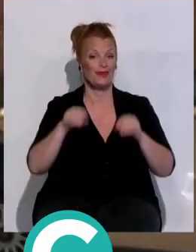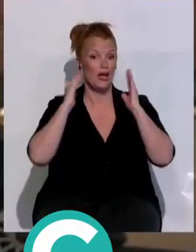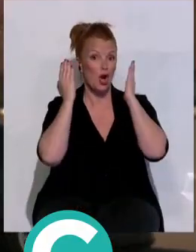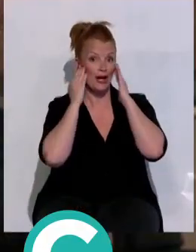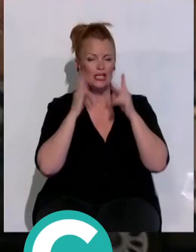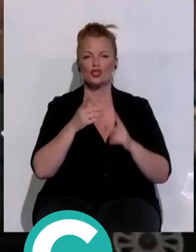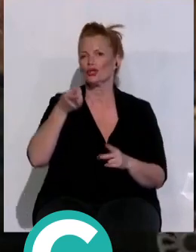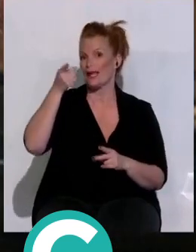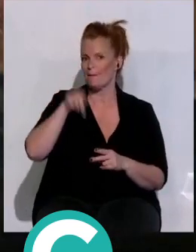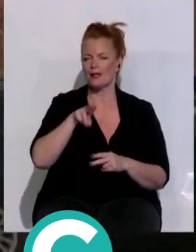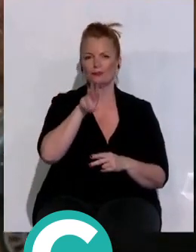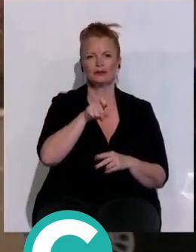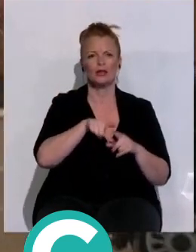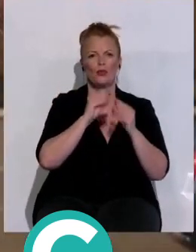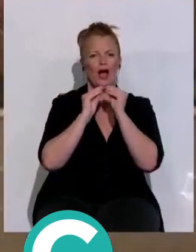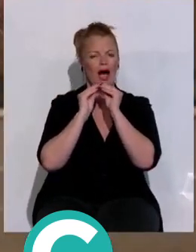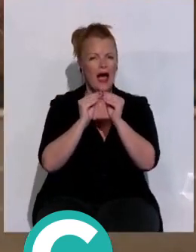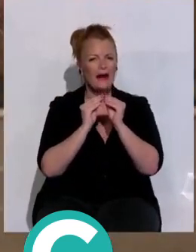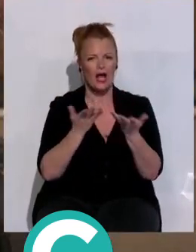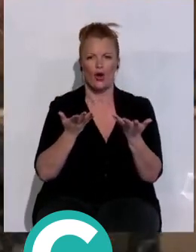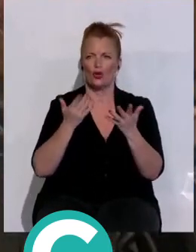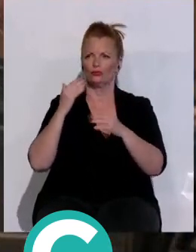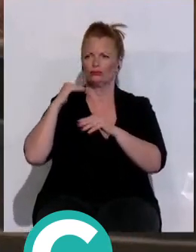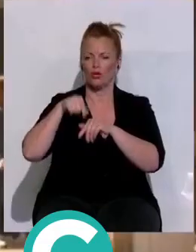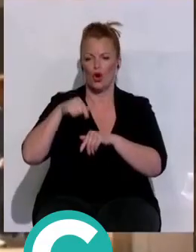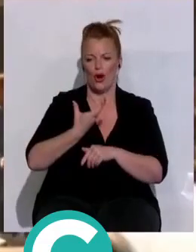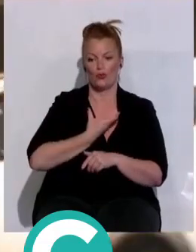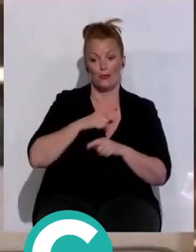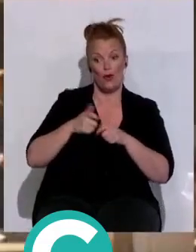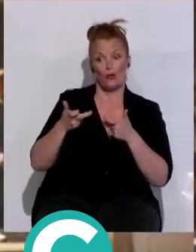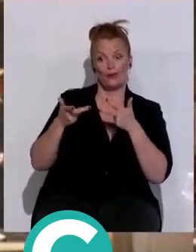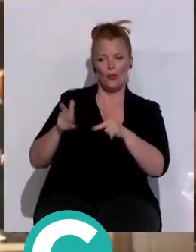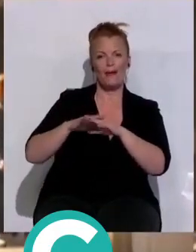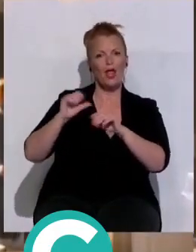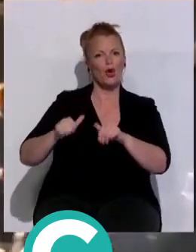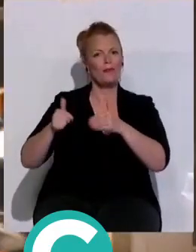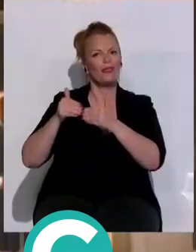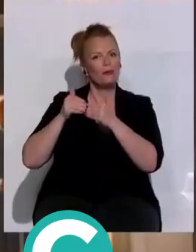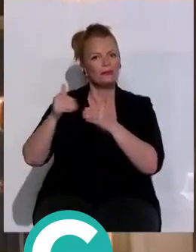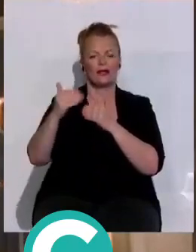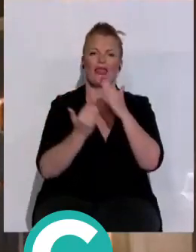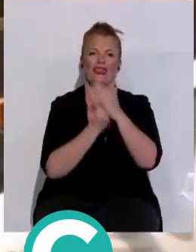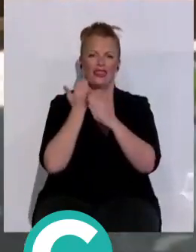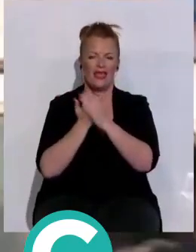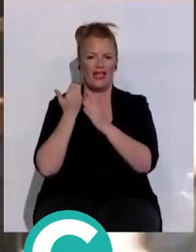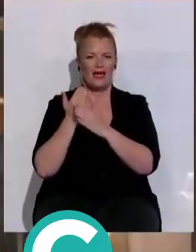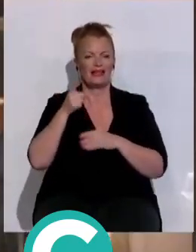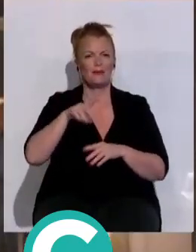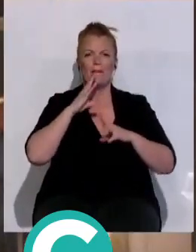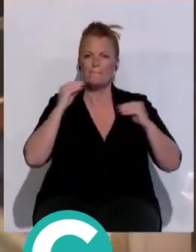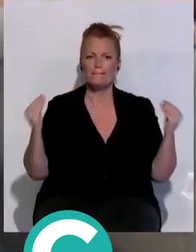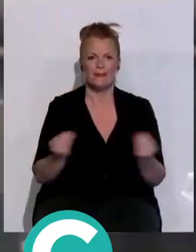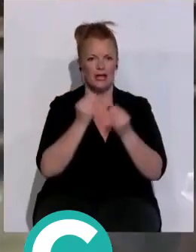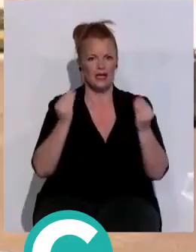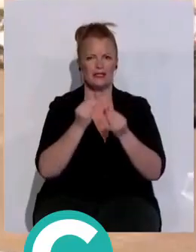también será objeto de arreglos autorizados hoy por el Ayuntamiento para su comienzo en los próximos días, tratándose de mejoras